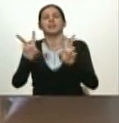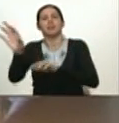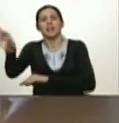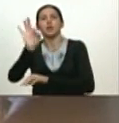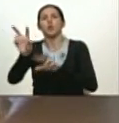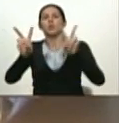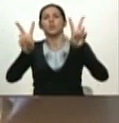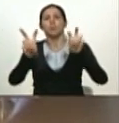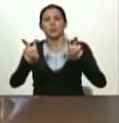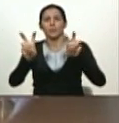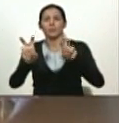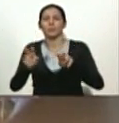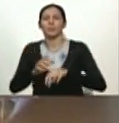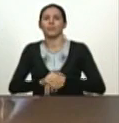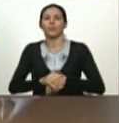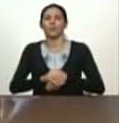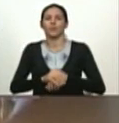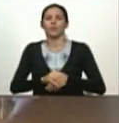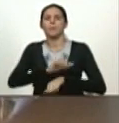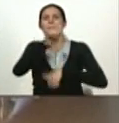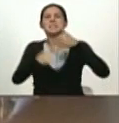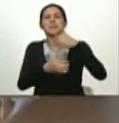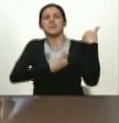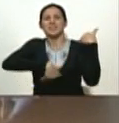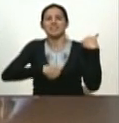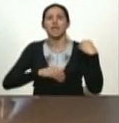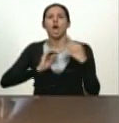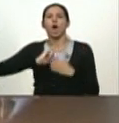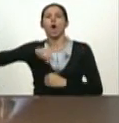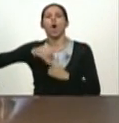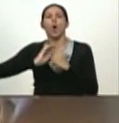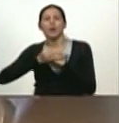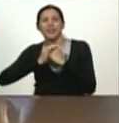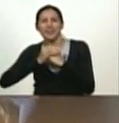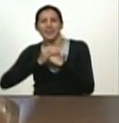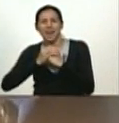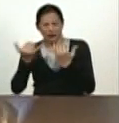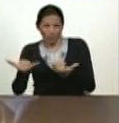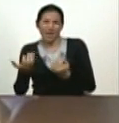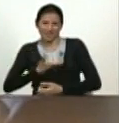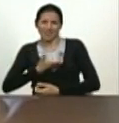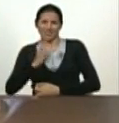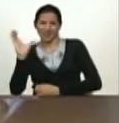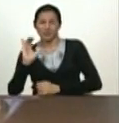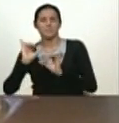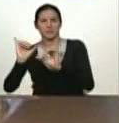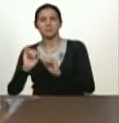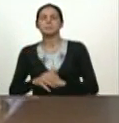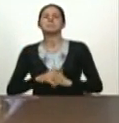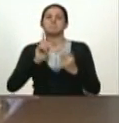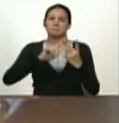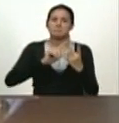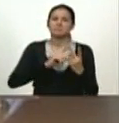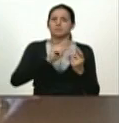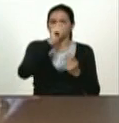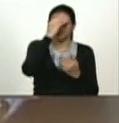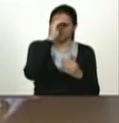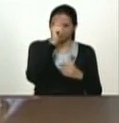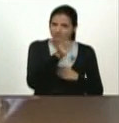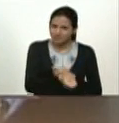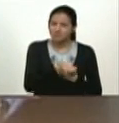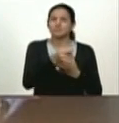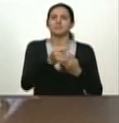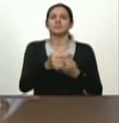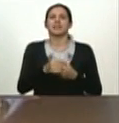alcalde de Caracas hoy, vicepresidente ejecutivo. Hicieron un acto muy bonito. Reconocimiento a José Vicente Arangel, que había sido un